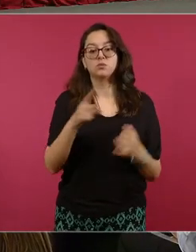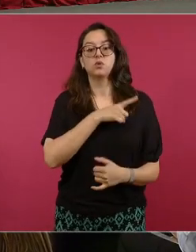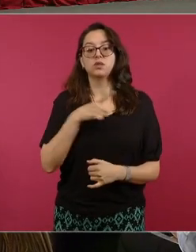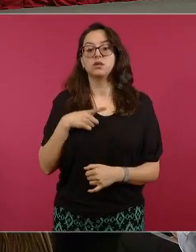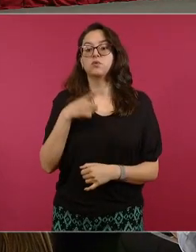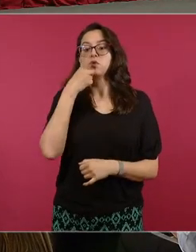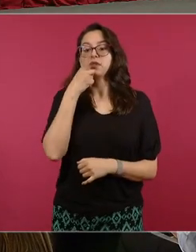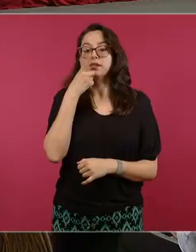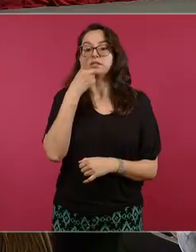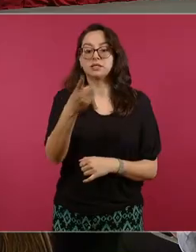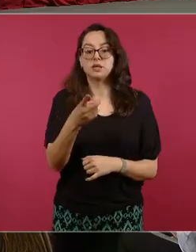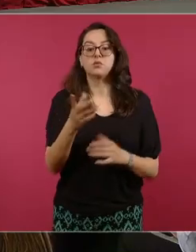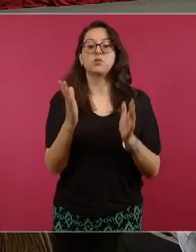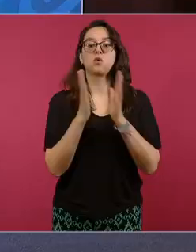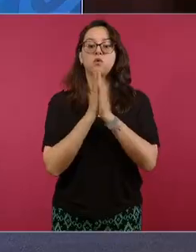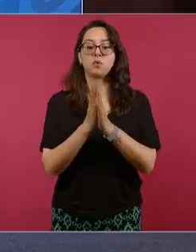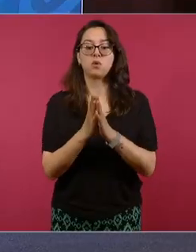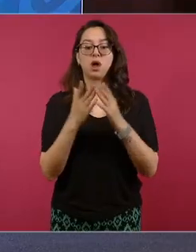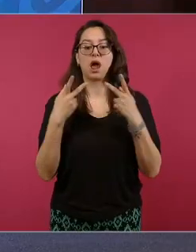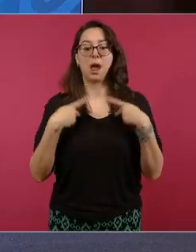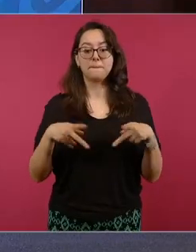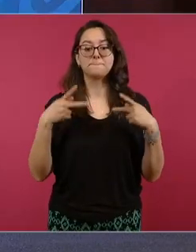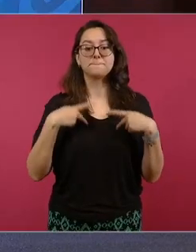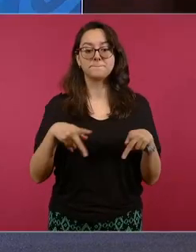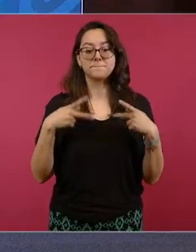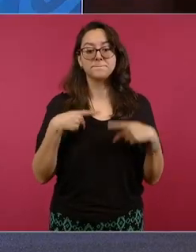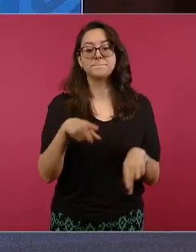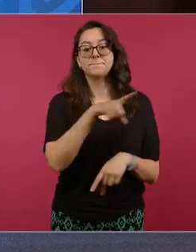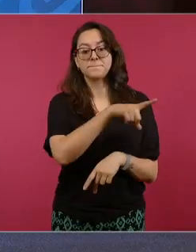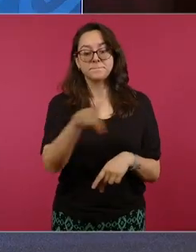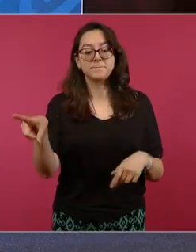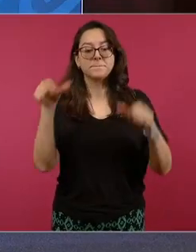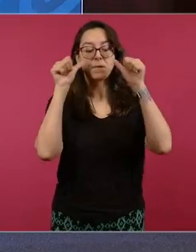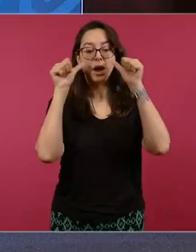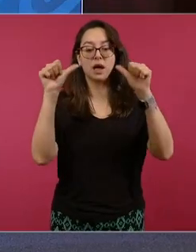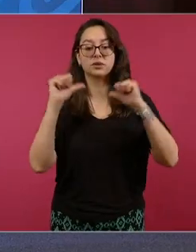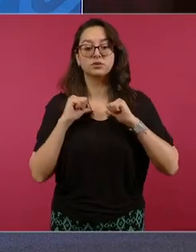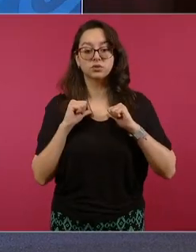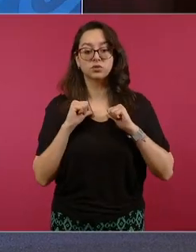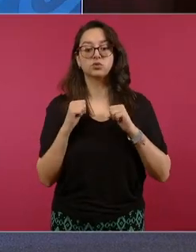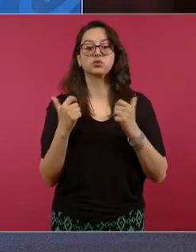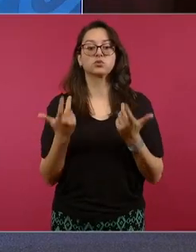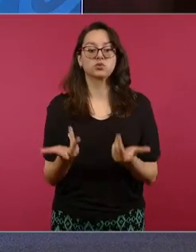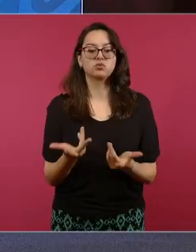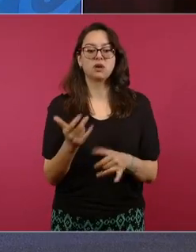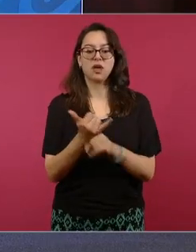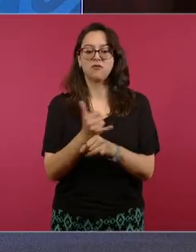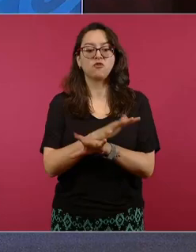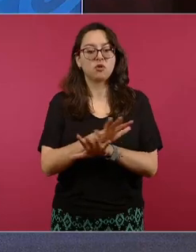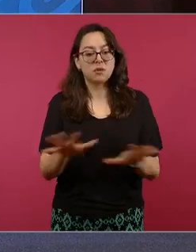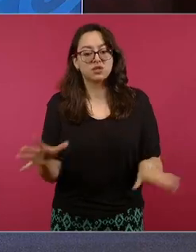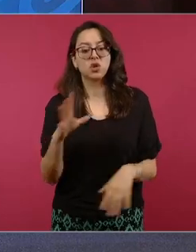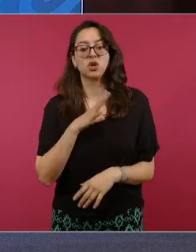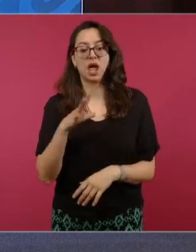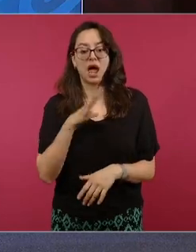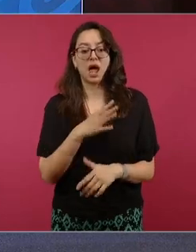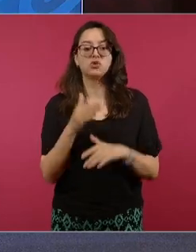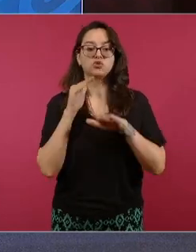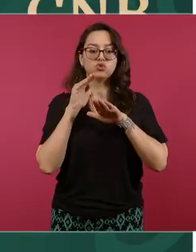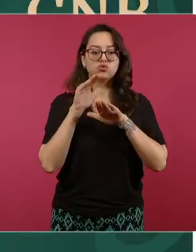pidiéndole a las personas que nos escuchan si tienen alguna información sobre